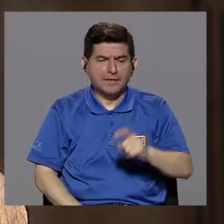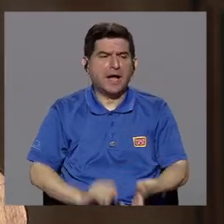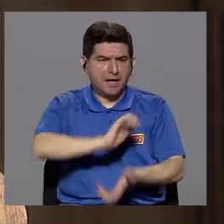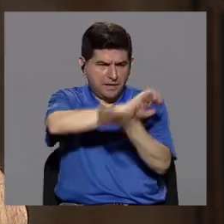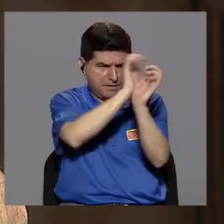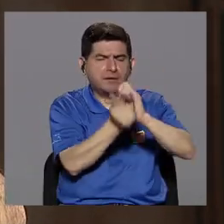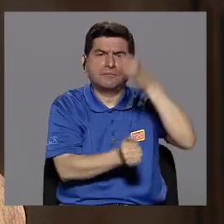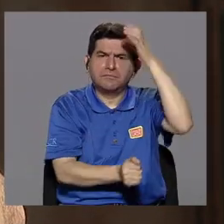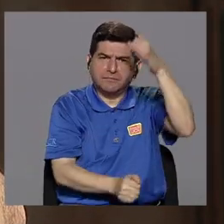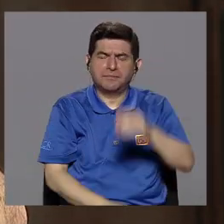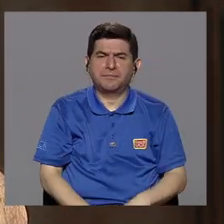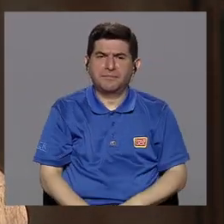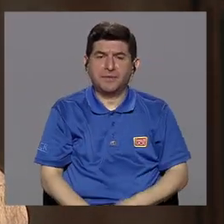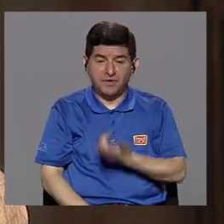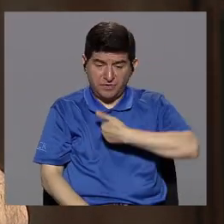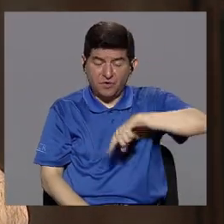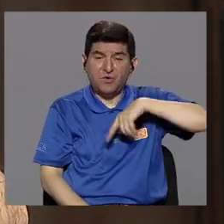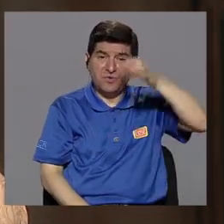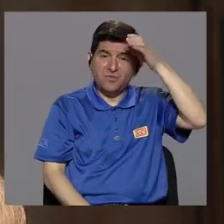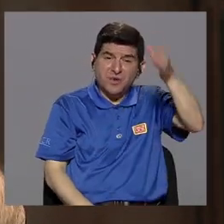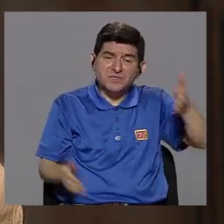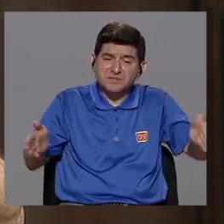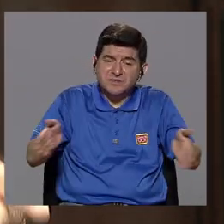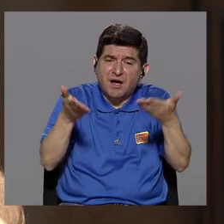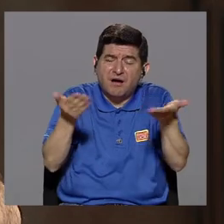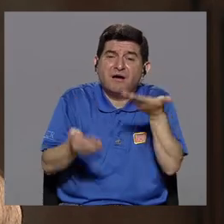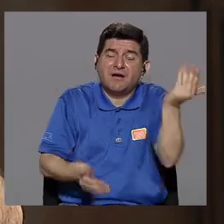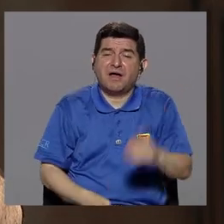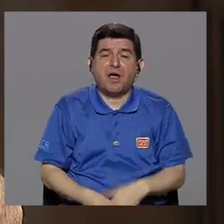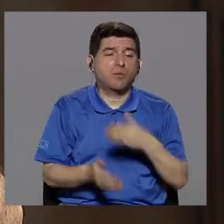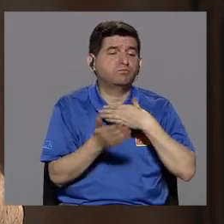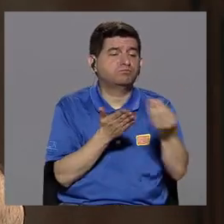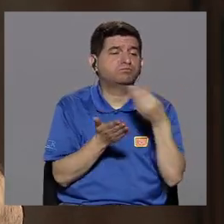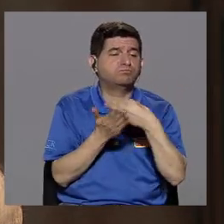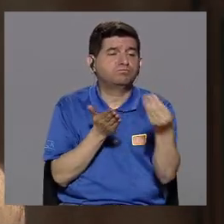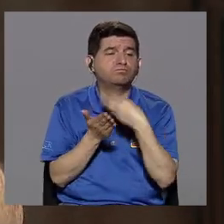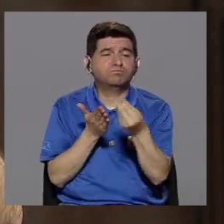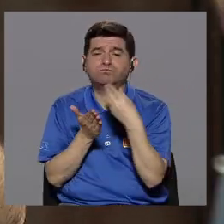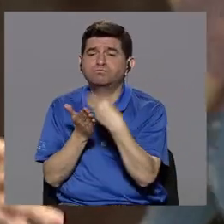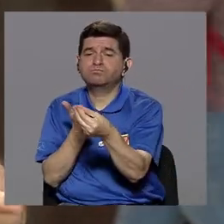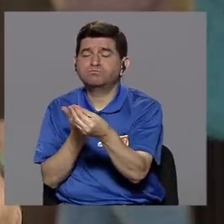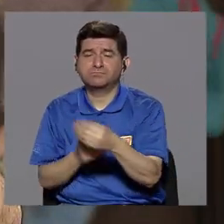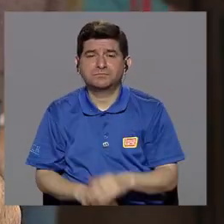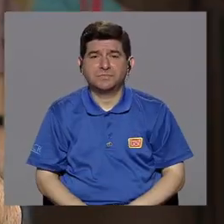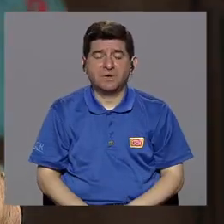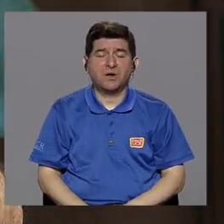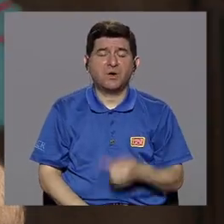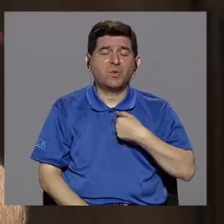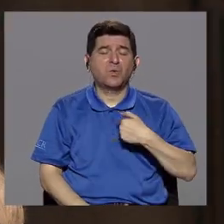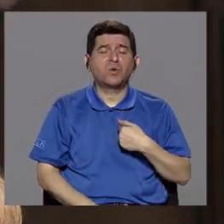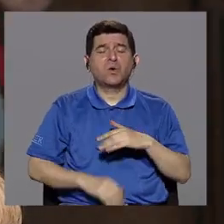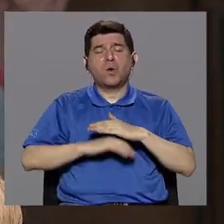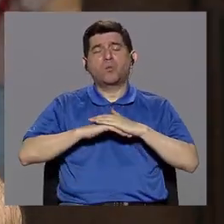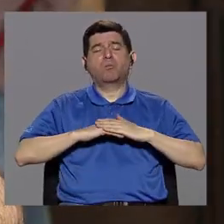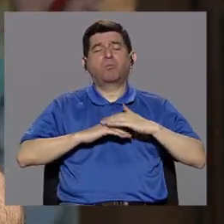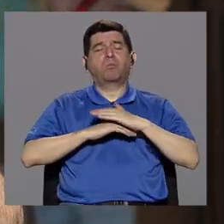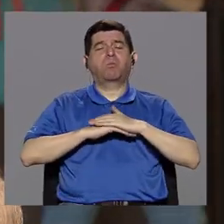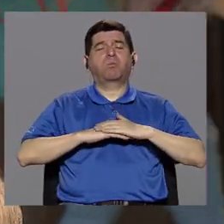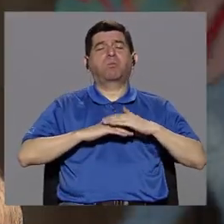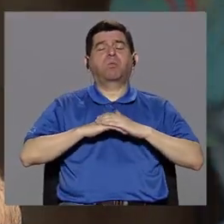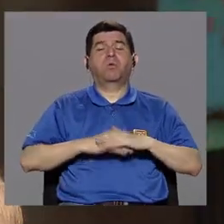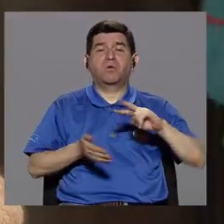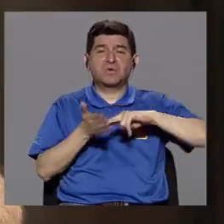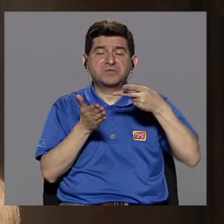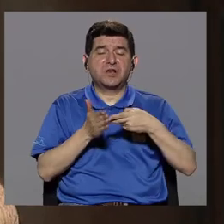actualmente nuestra cultura lo que promueve es el consumo, es el confort, y el confort como sinónimo de estar